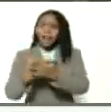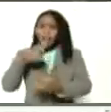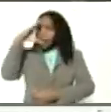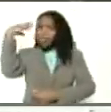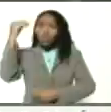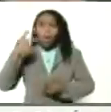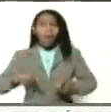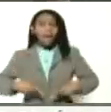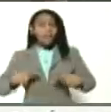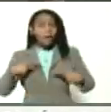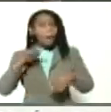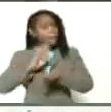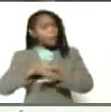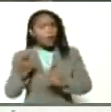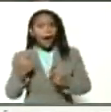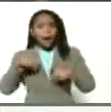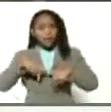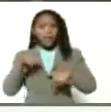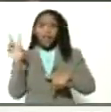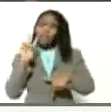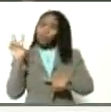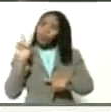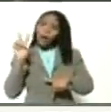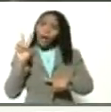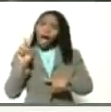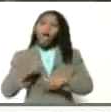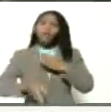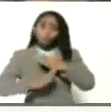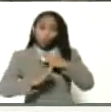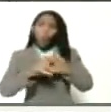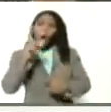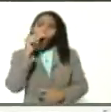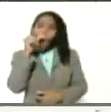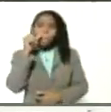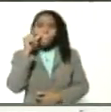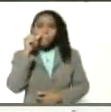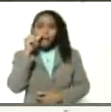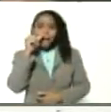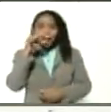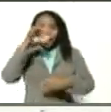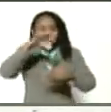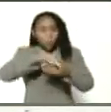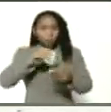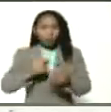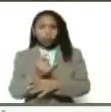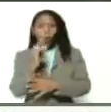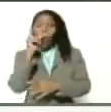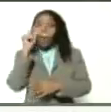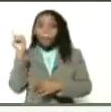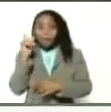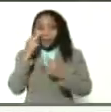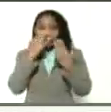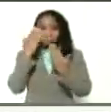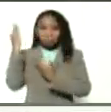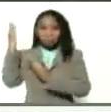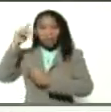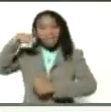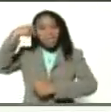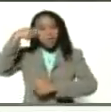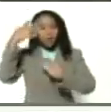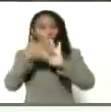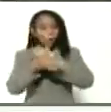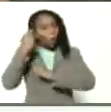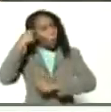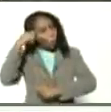y a la vida porque Venezuela tuvo un hombre que sembró para siempre. José Antonio Abreu. Vamos a ver este video para